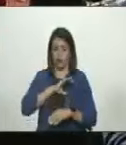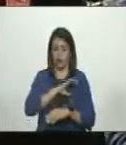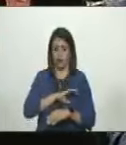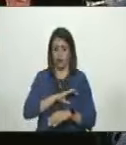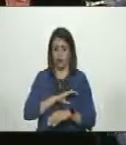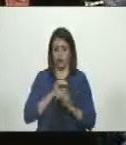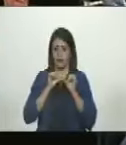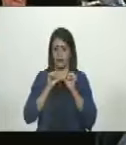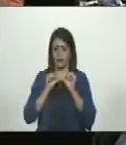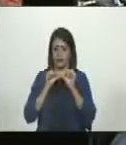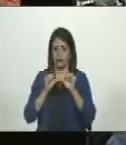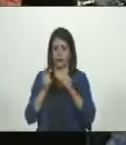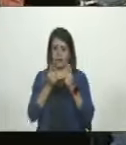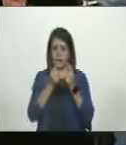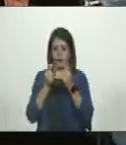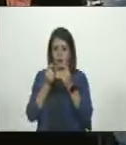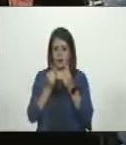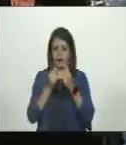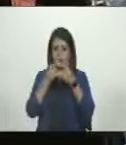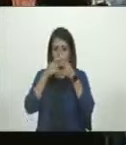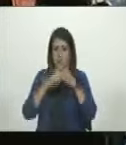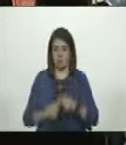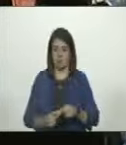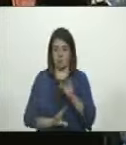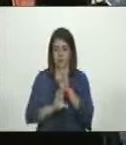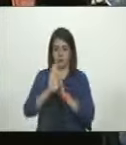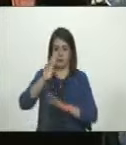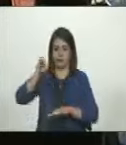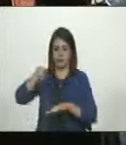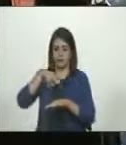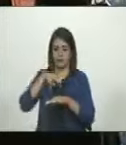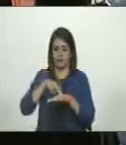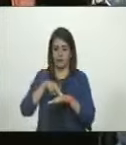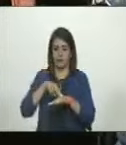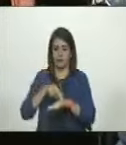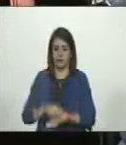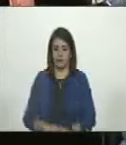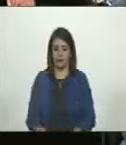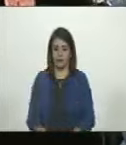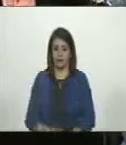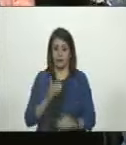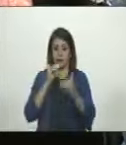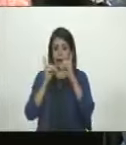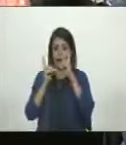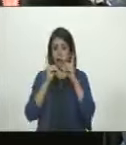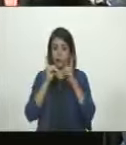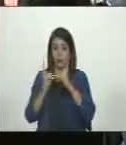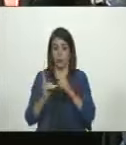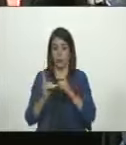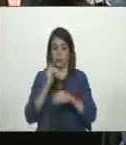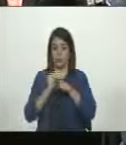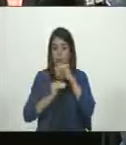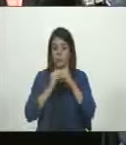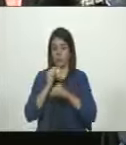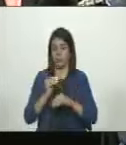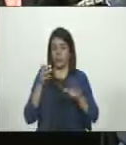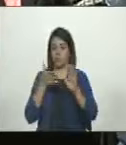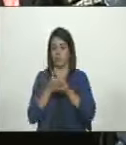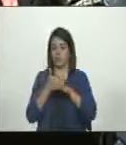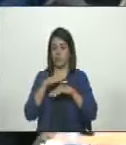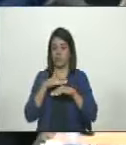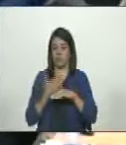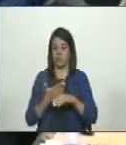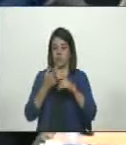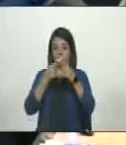Permanente de Economía, Finanzas y Desarrollo Nacional, discusión que giró en torno a